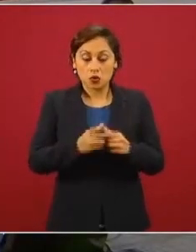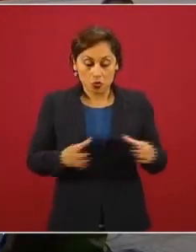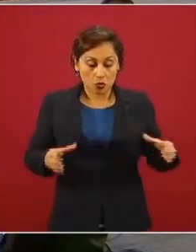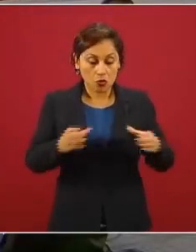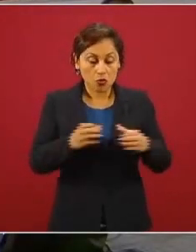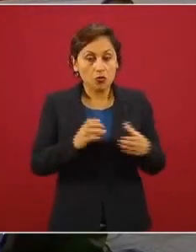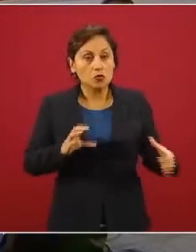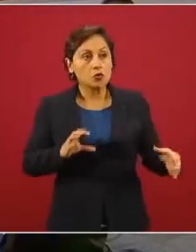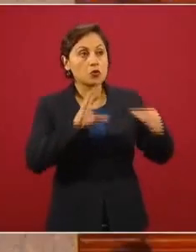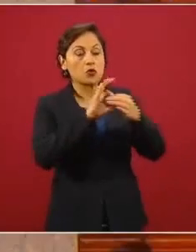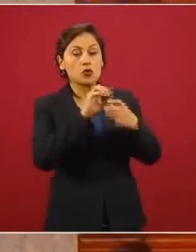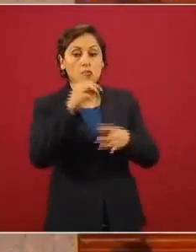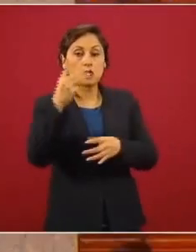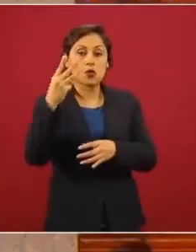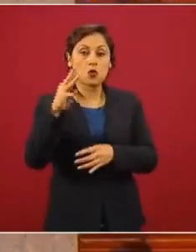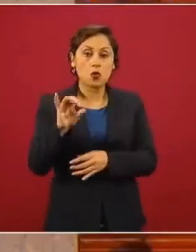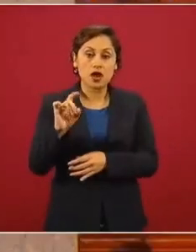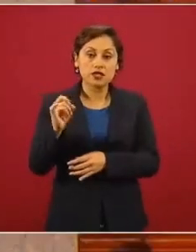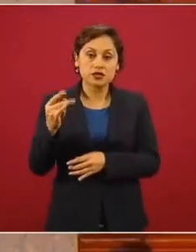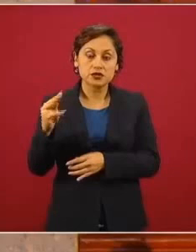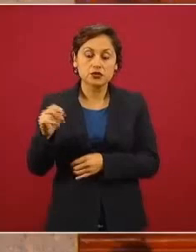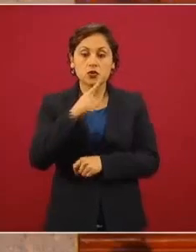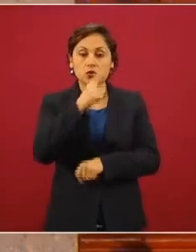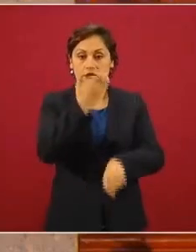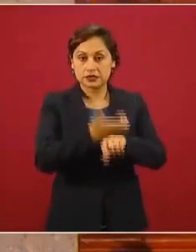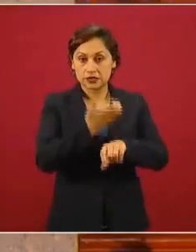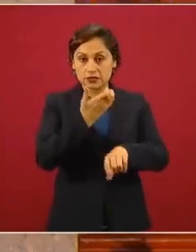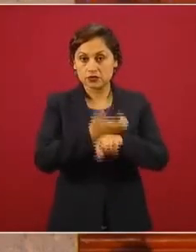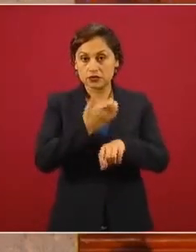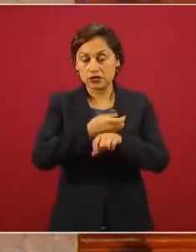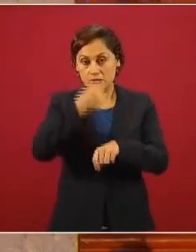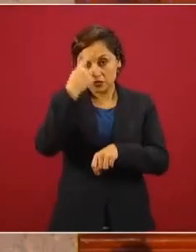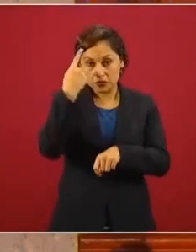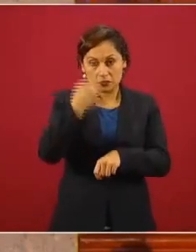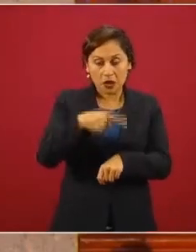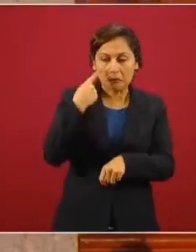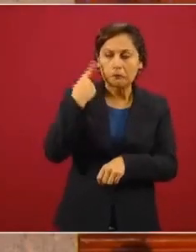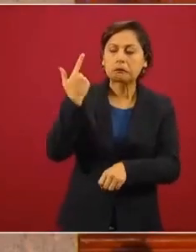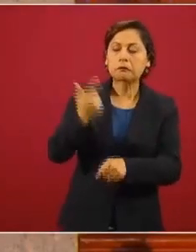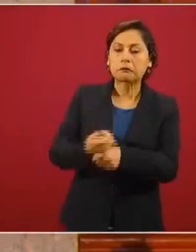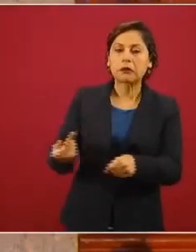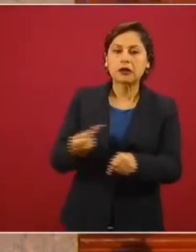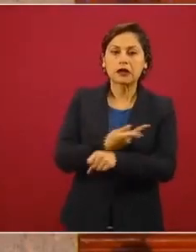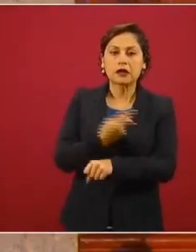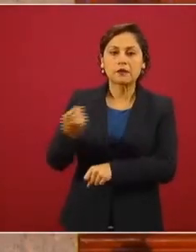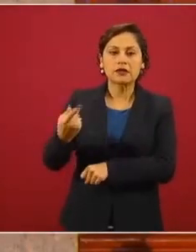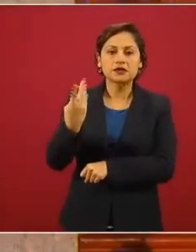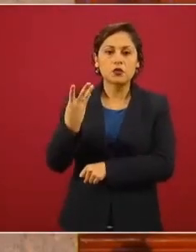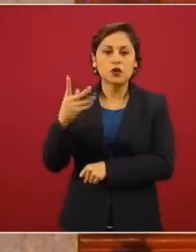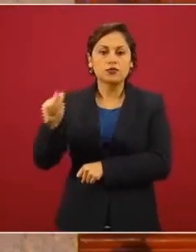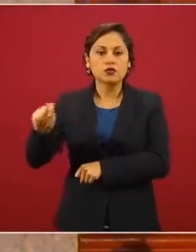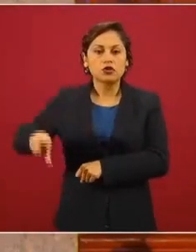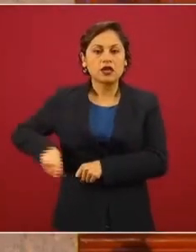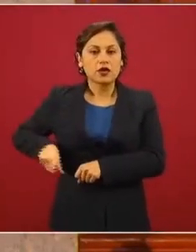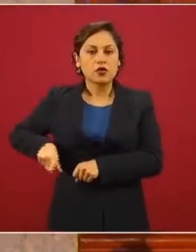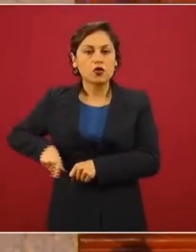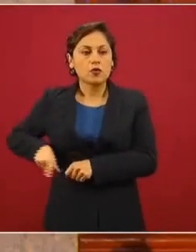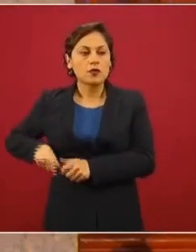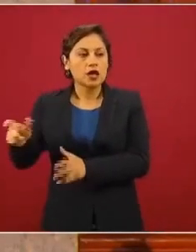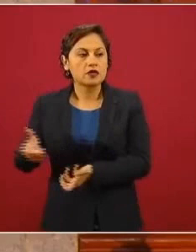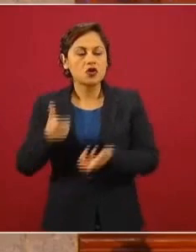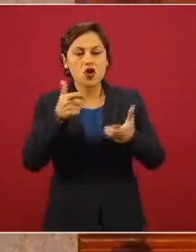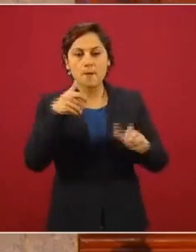Casablanca y Capitolio para destacar el daño que está haciendo a las inversiones norteamericanas el gobierno de la 4T. Siete, más que compararlo con